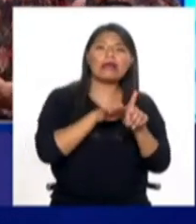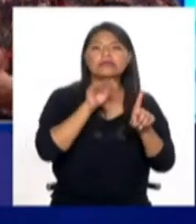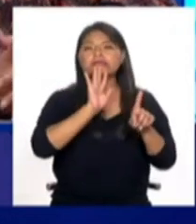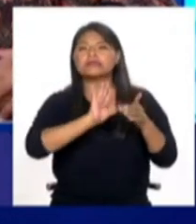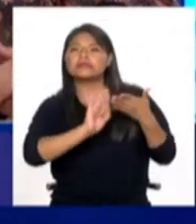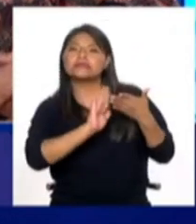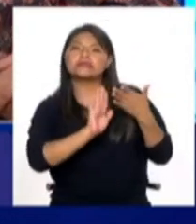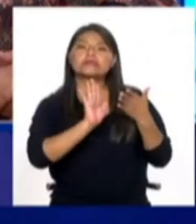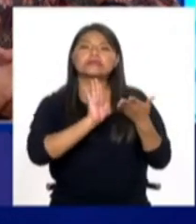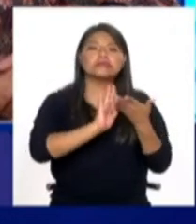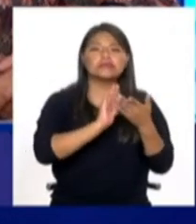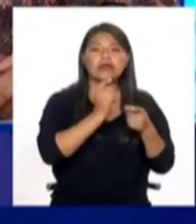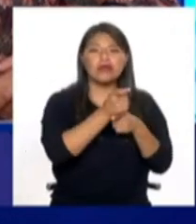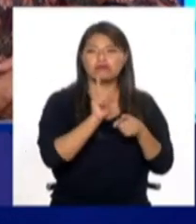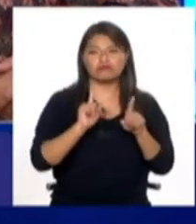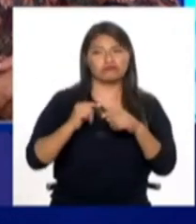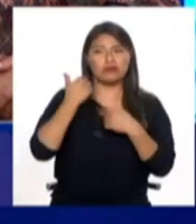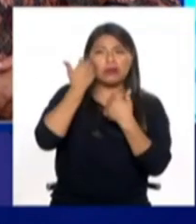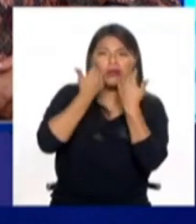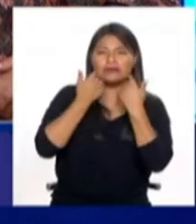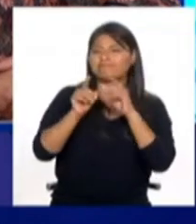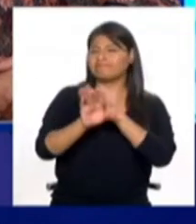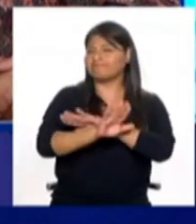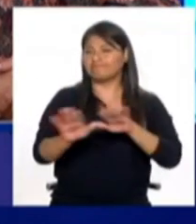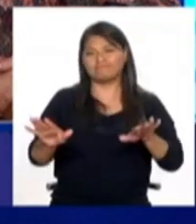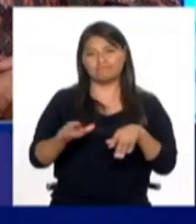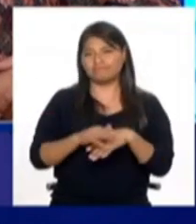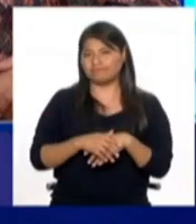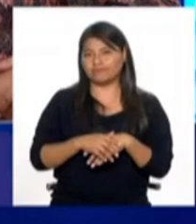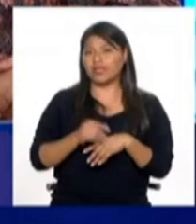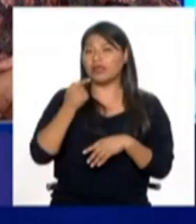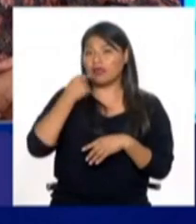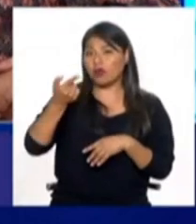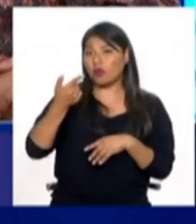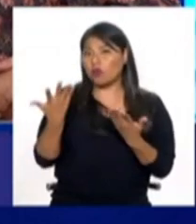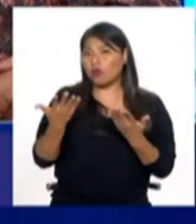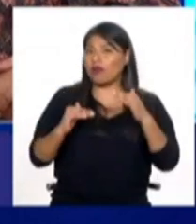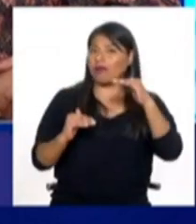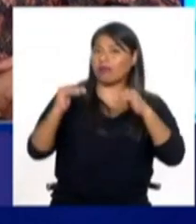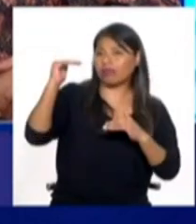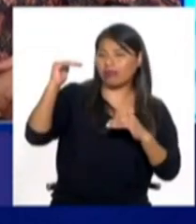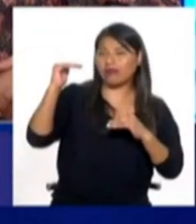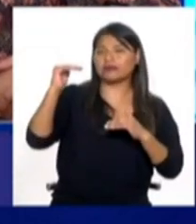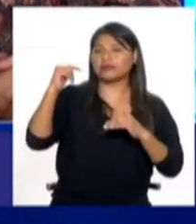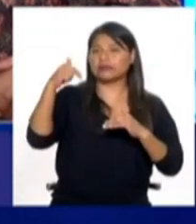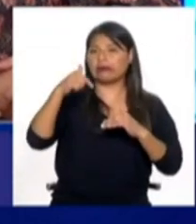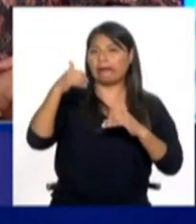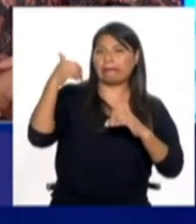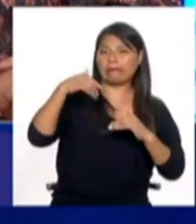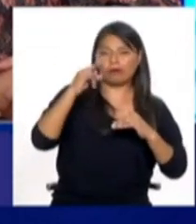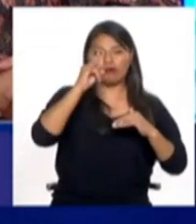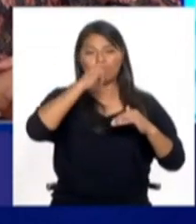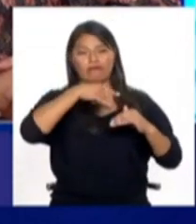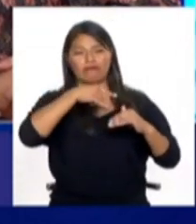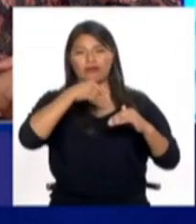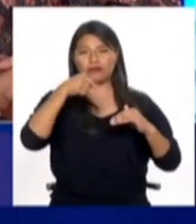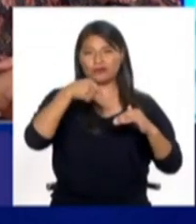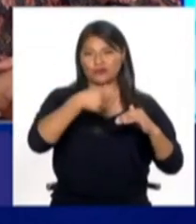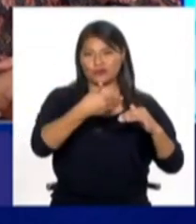Así es. nada de cariñoso porque en verdad lo que hacemos es reforzar una situación de desventaja y que obviamente, justamente,